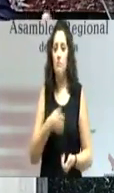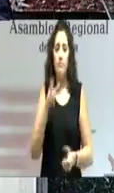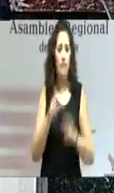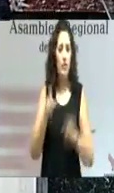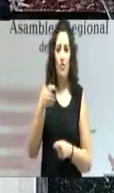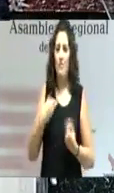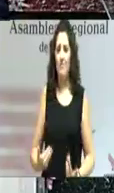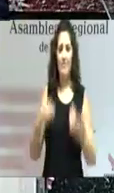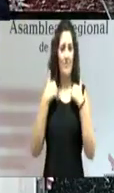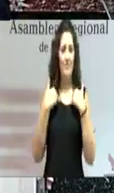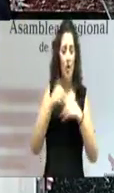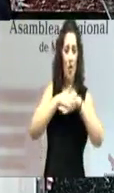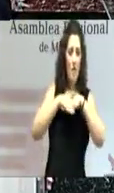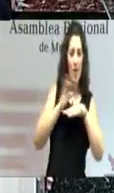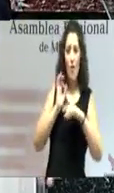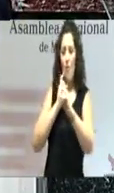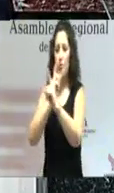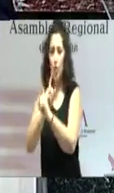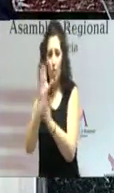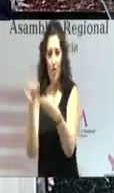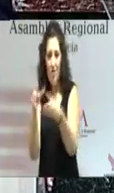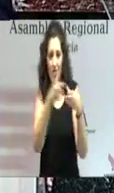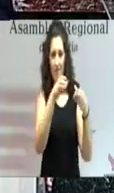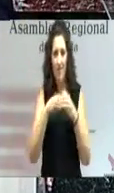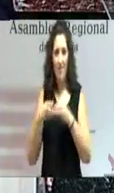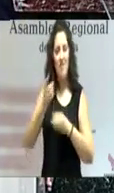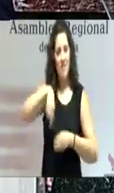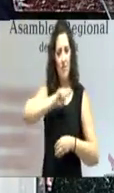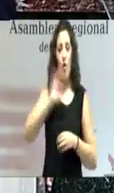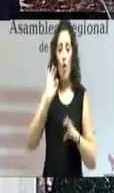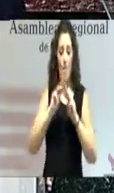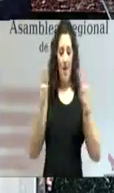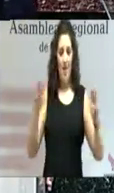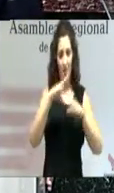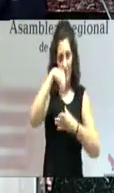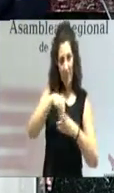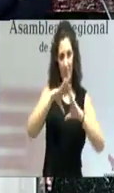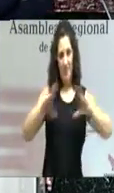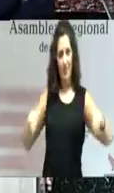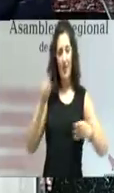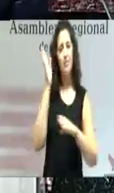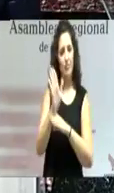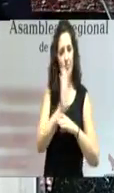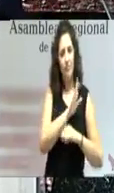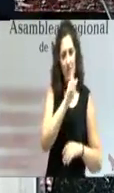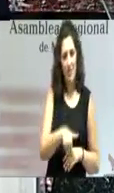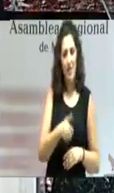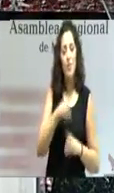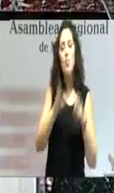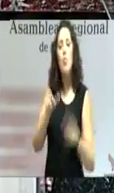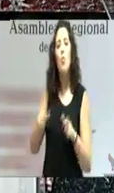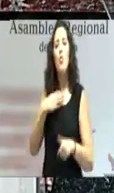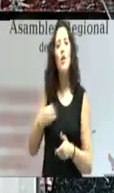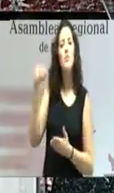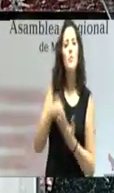tanto en el Gobierno como en la oposición o en este departamento. Los murcianos nos piden más transparencia.